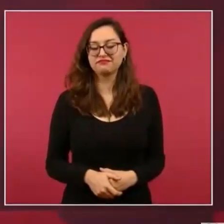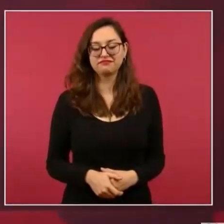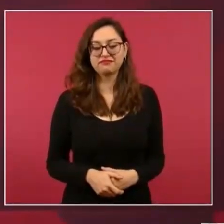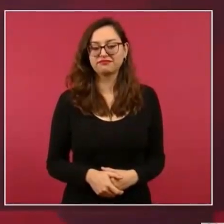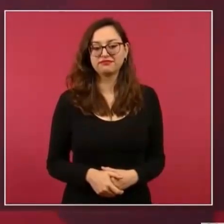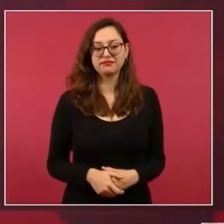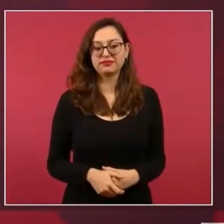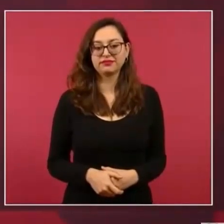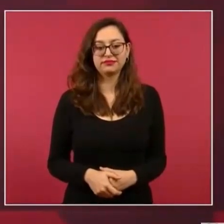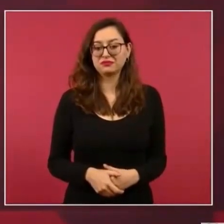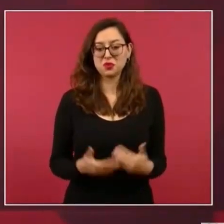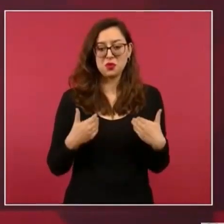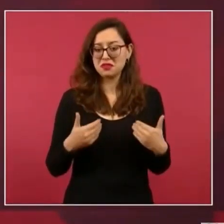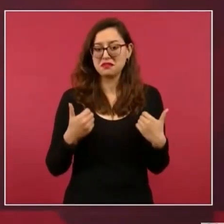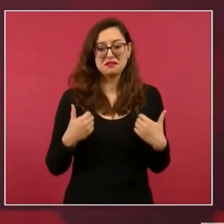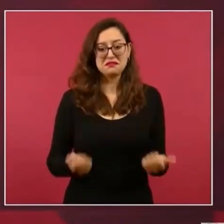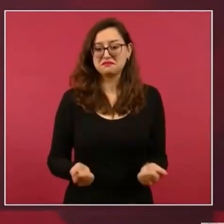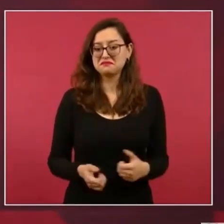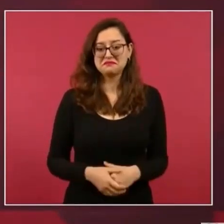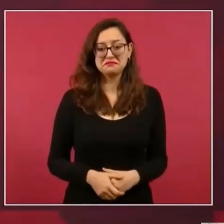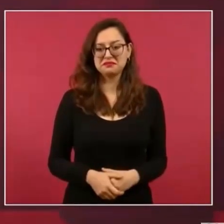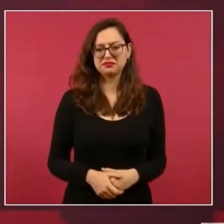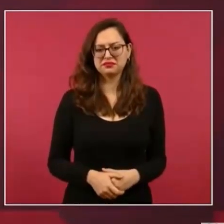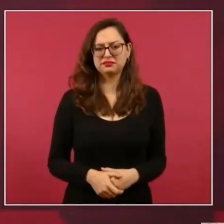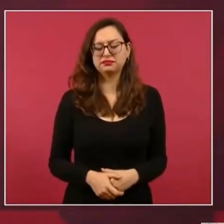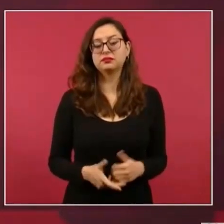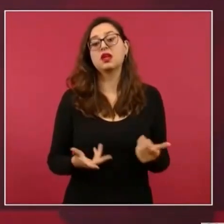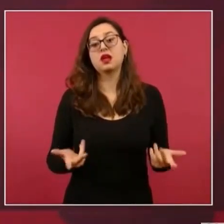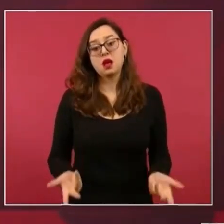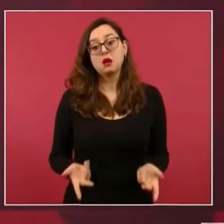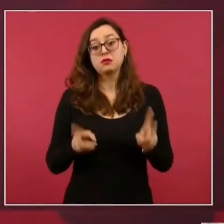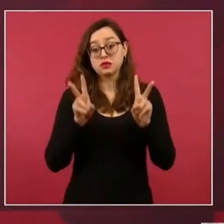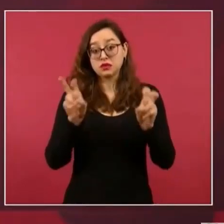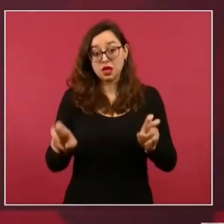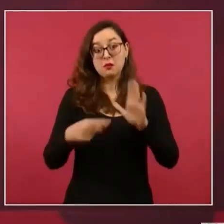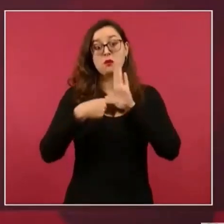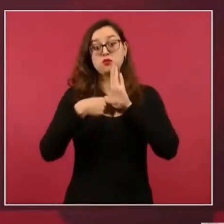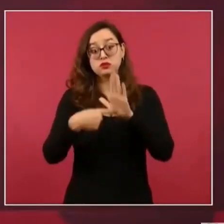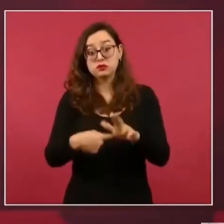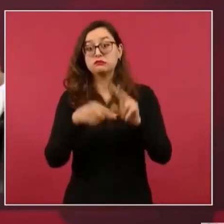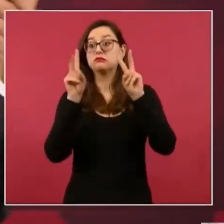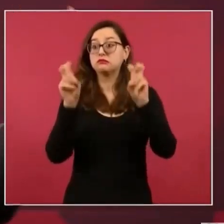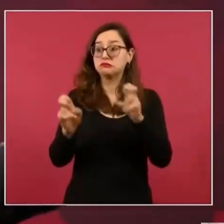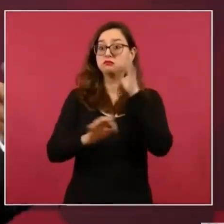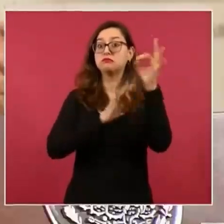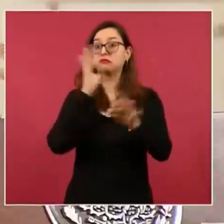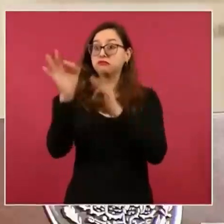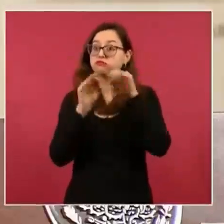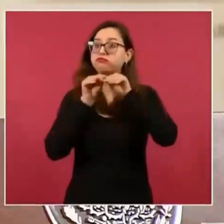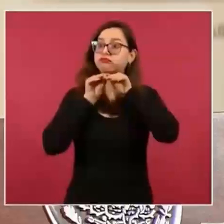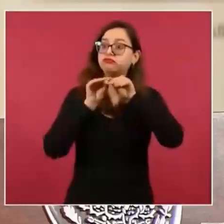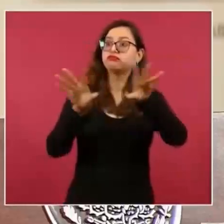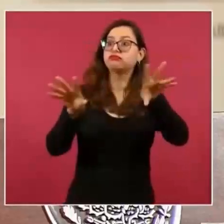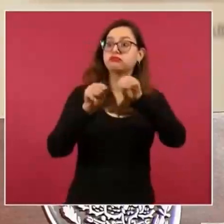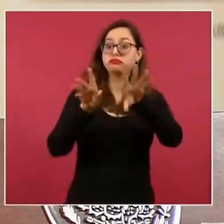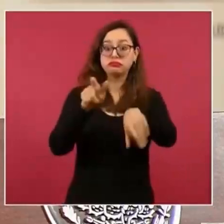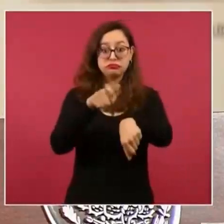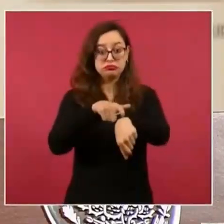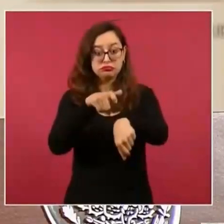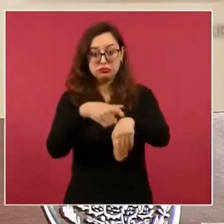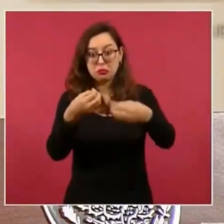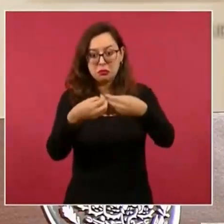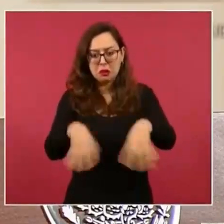claro, no es perder el tiempo tratar el tema, porque no es para